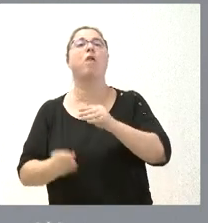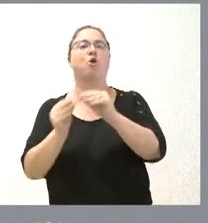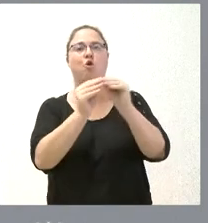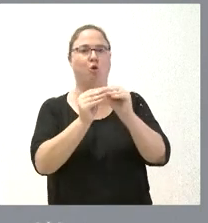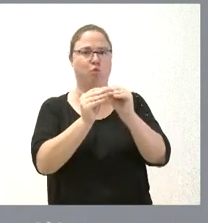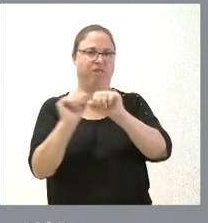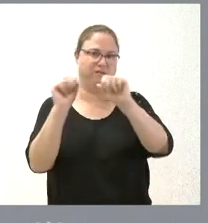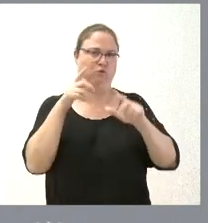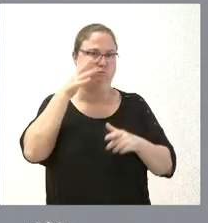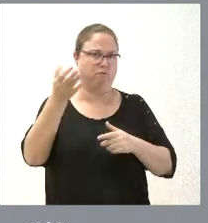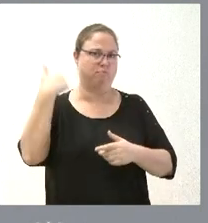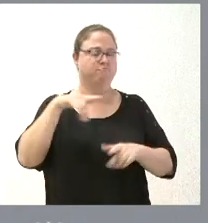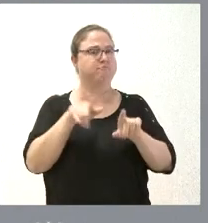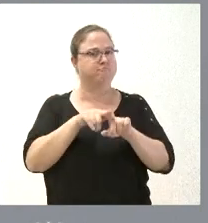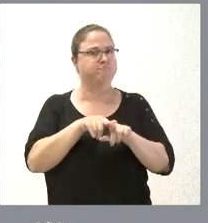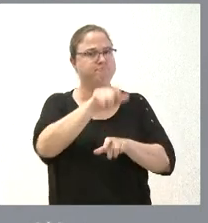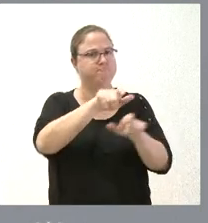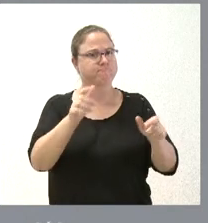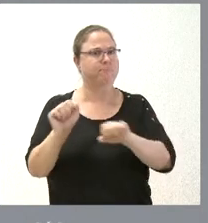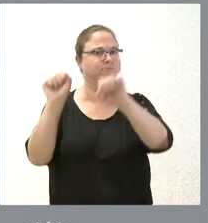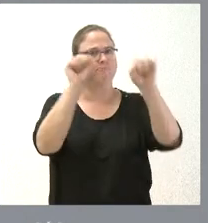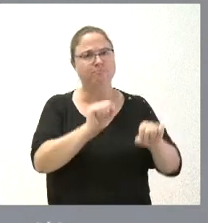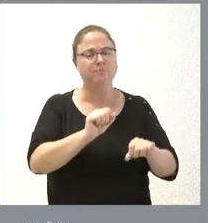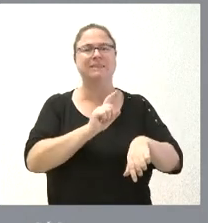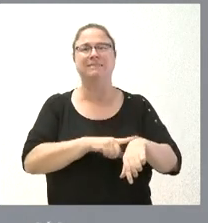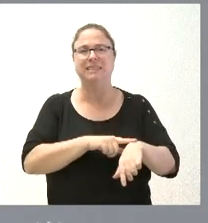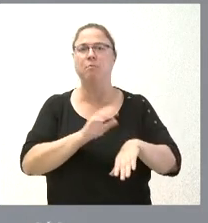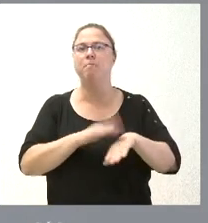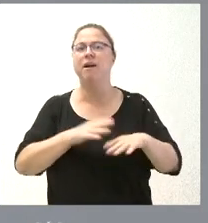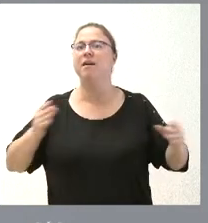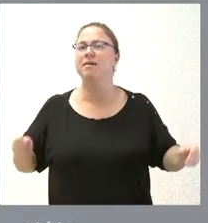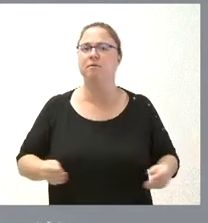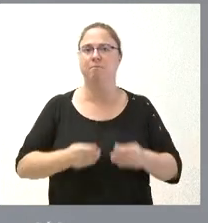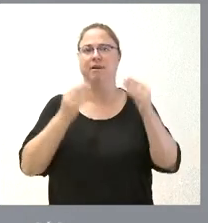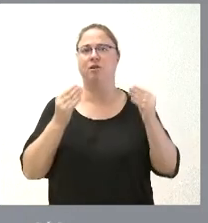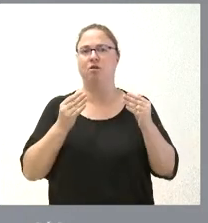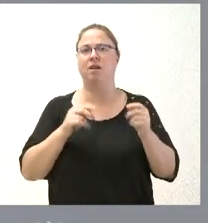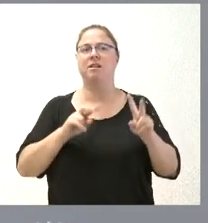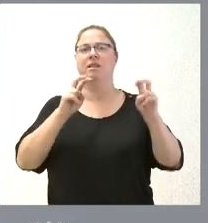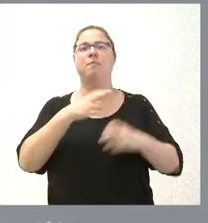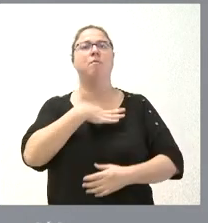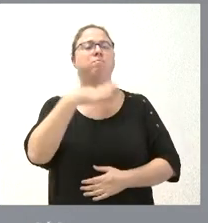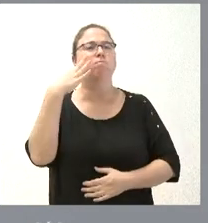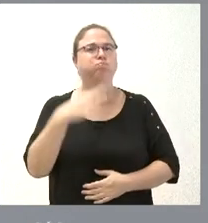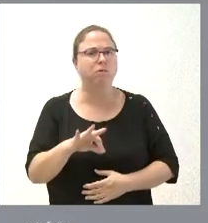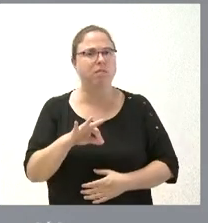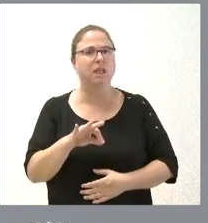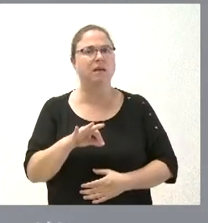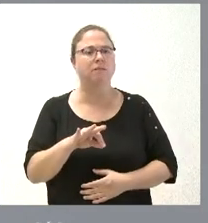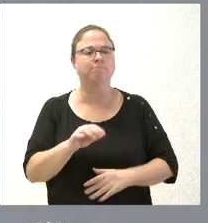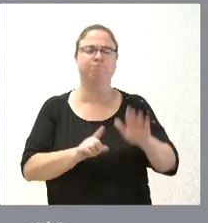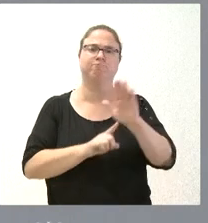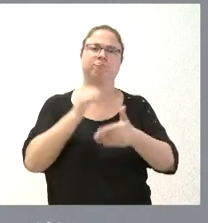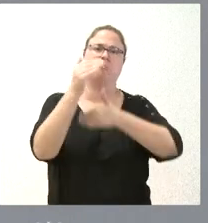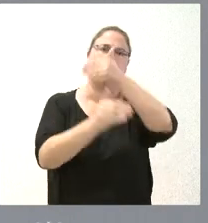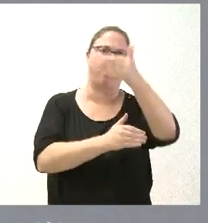y si dedicar todo el esfuerzo y todo el tiempo para intentar mejorar en aquellos aspectos que pueden permitirnos avanzar